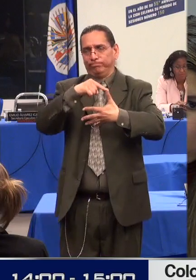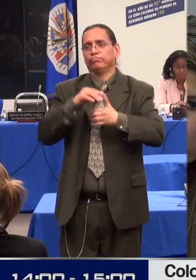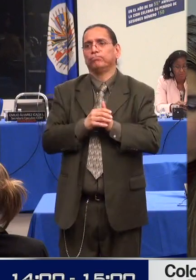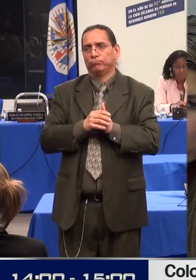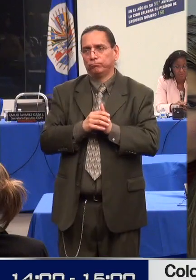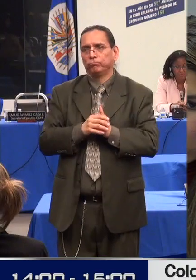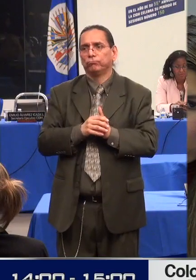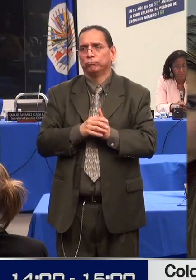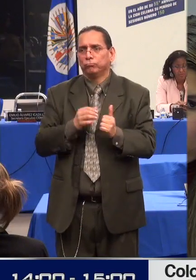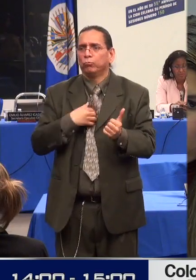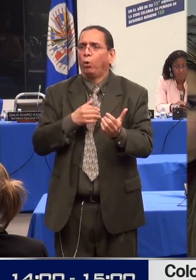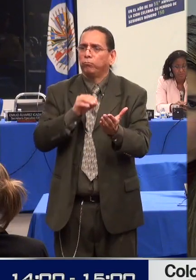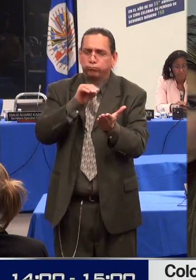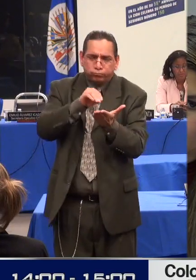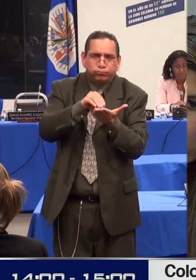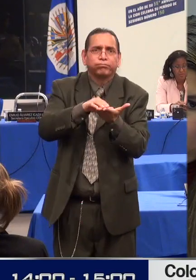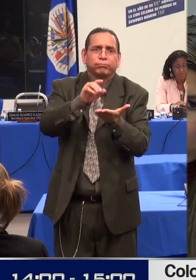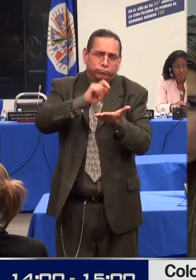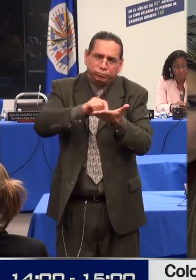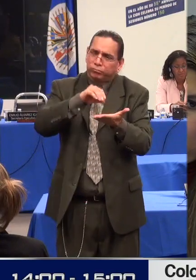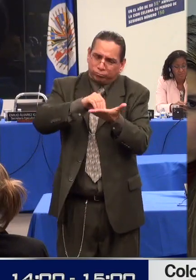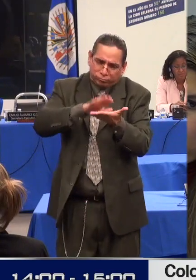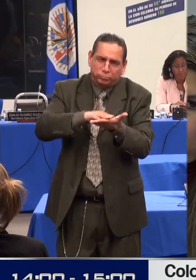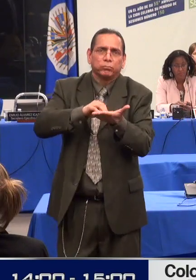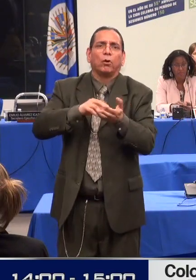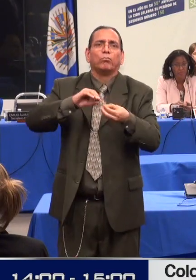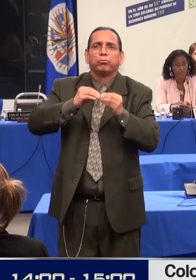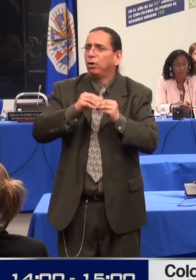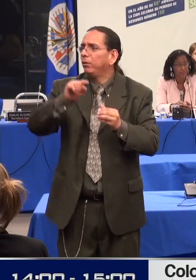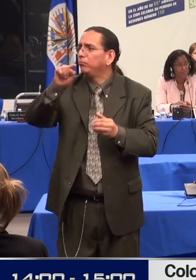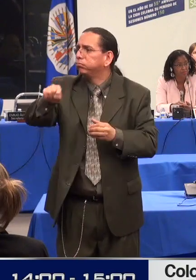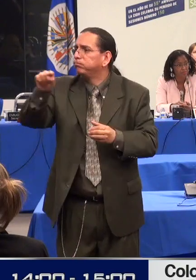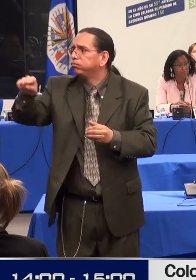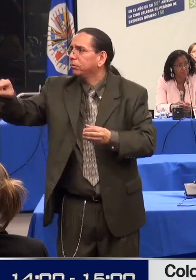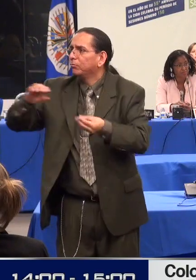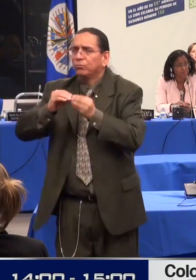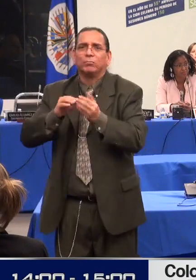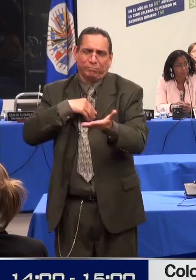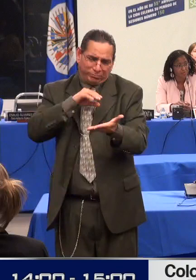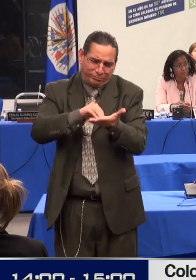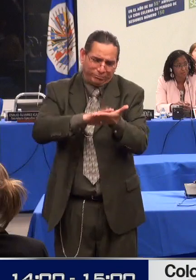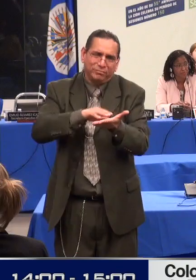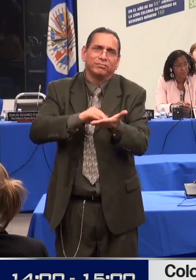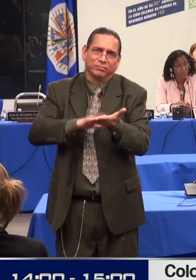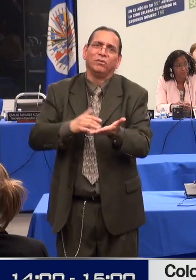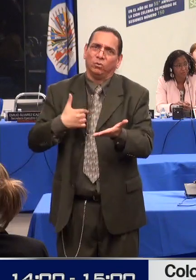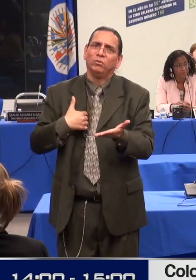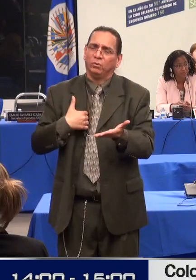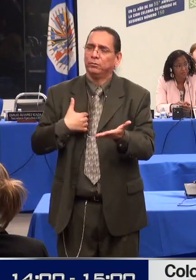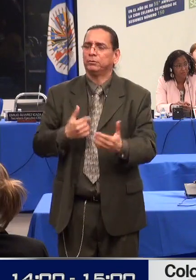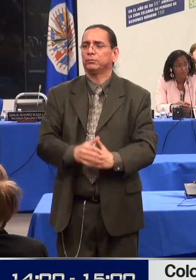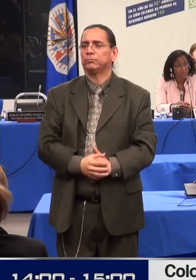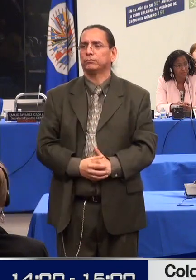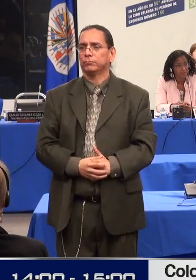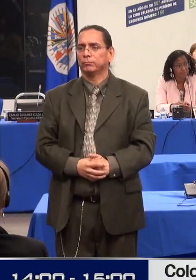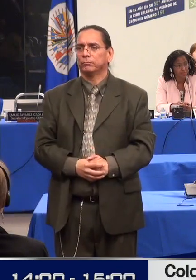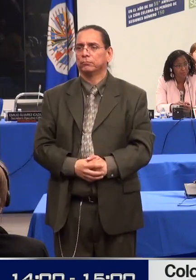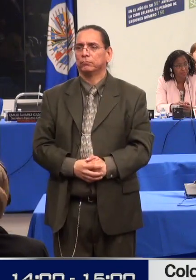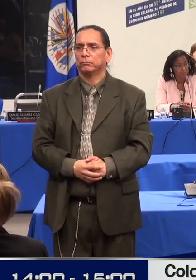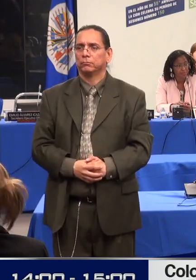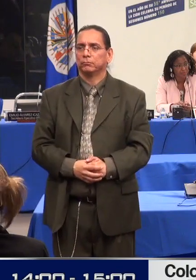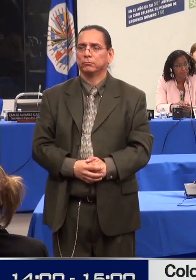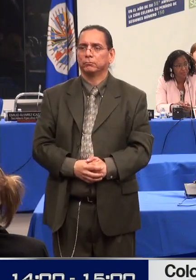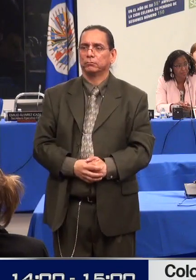desde la tutela que se hace a través del derecho penal frente a la negación o afectación de